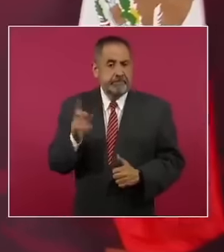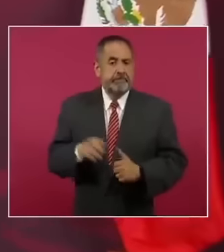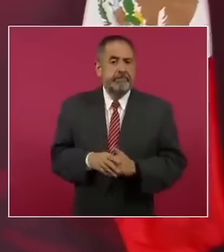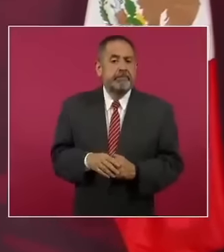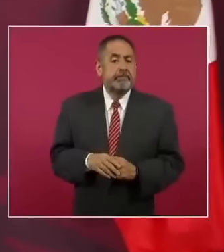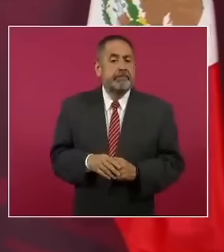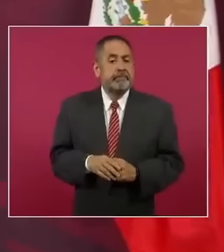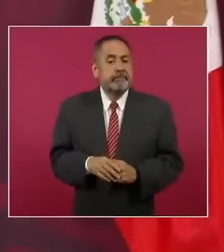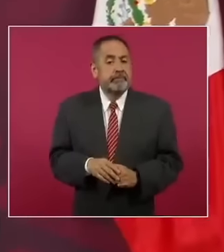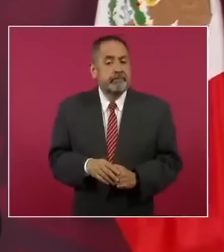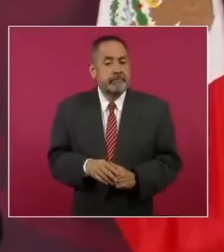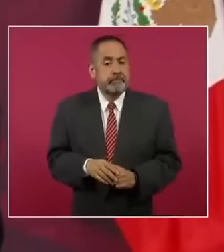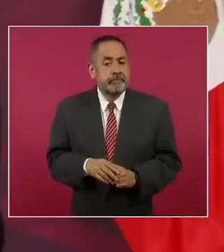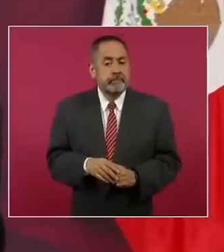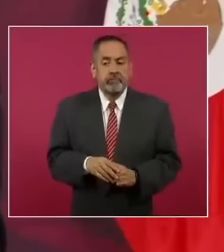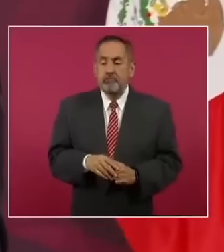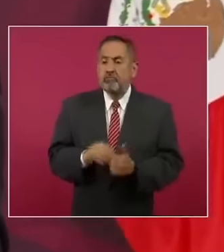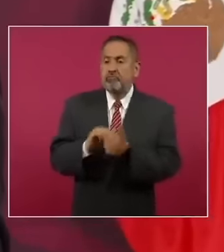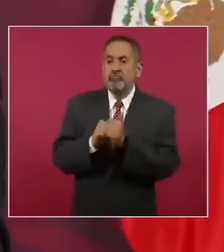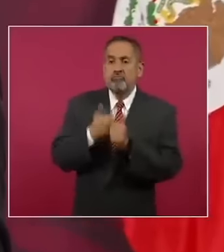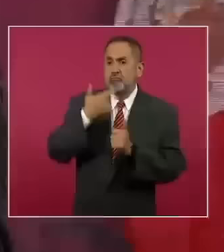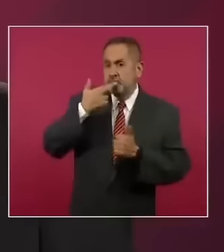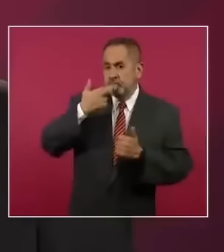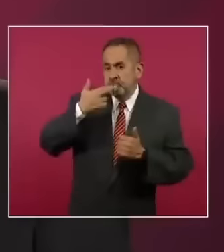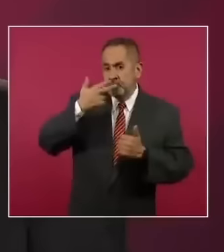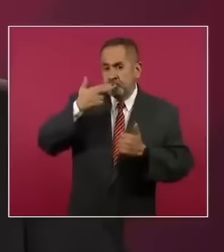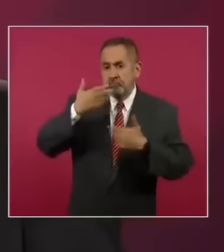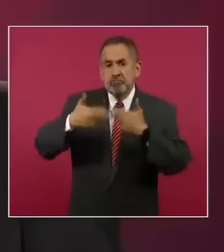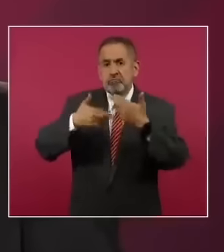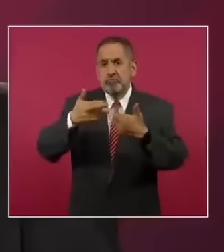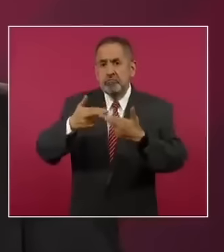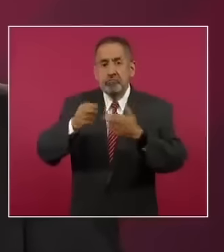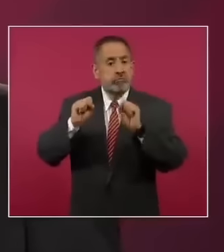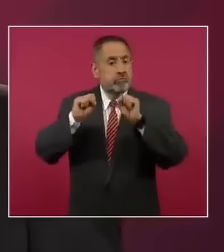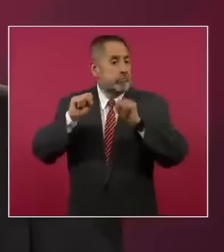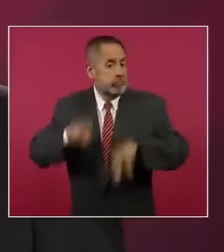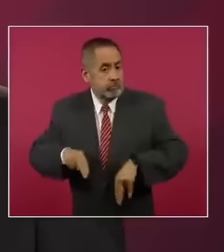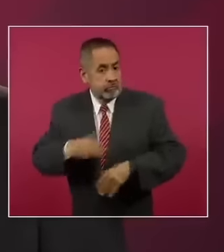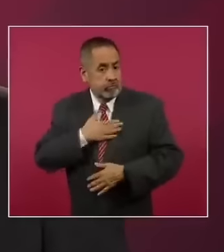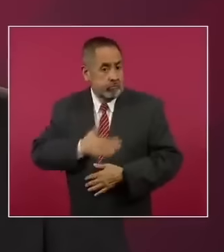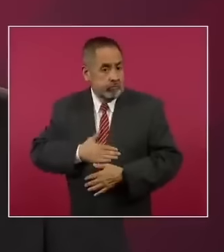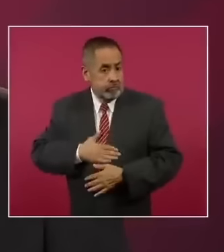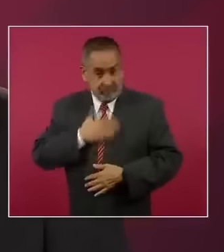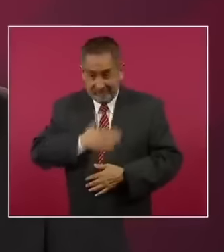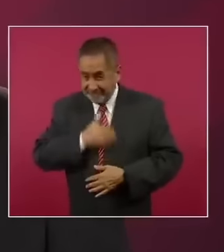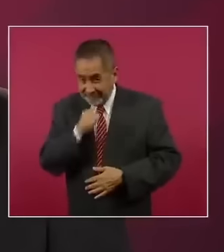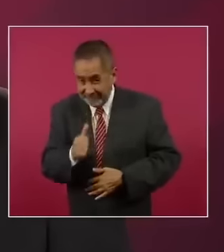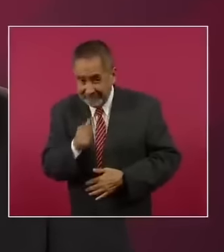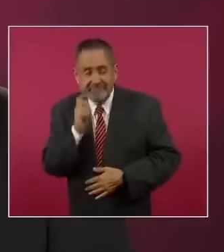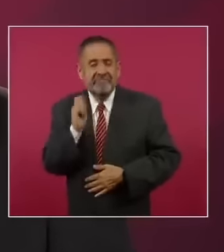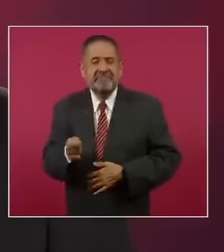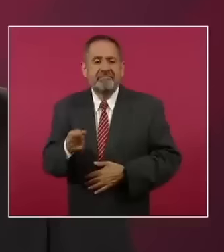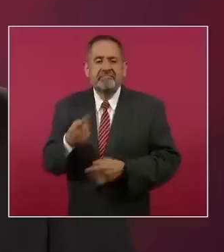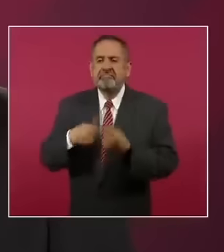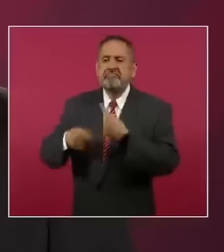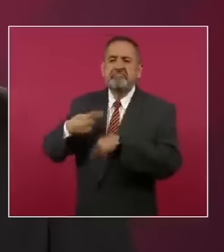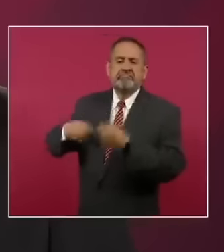decía que progreso sin justicia era retroceso.